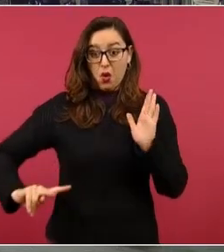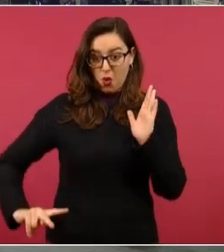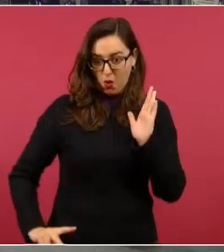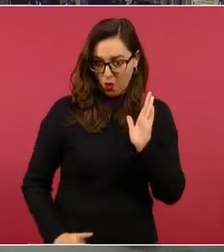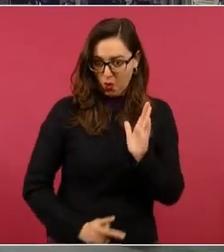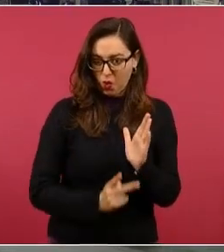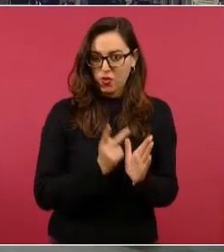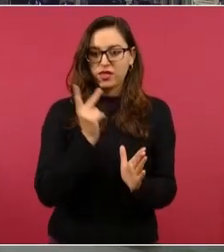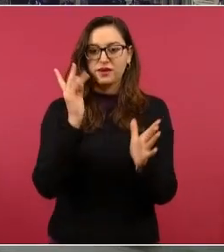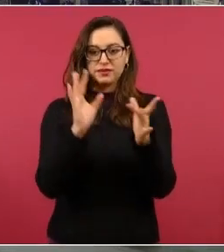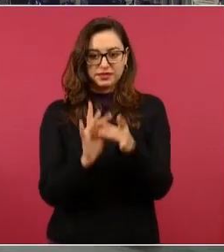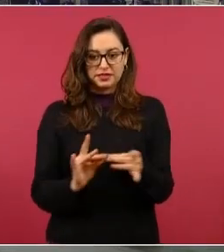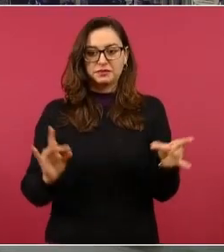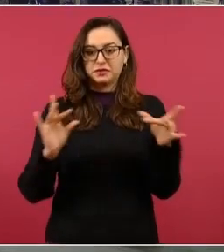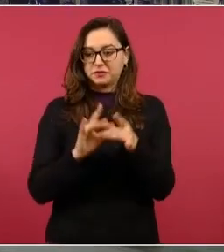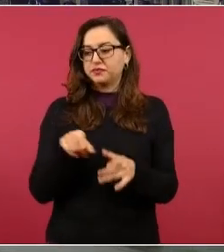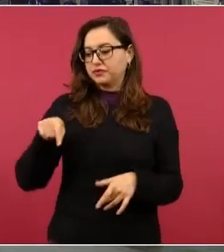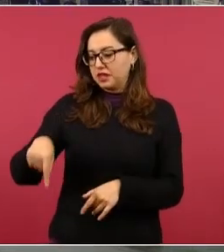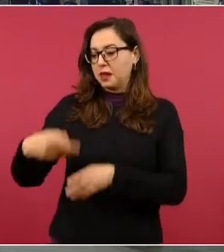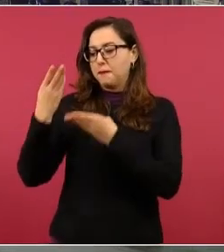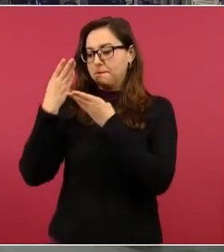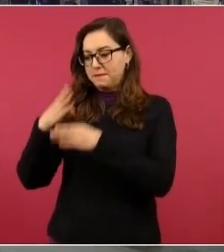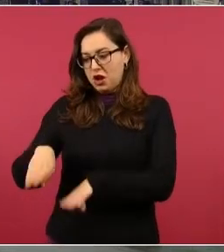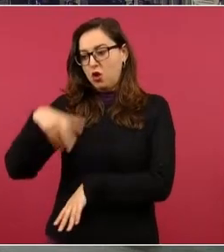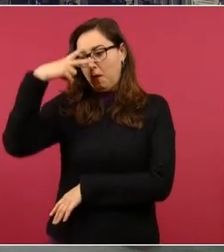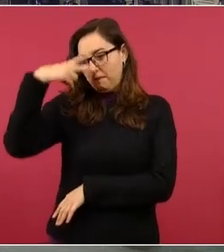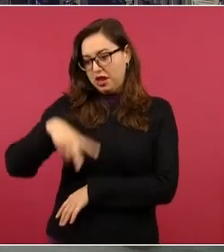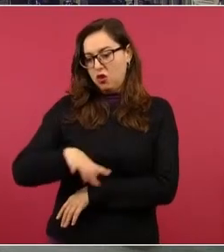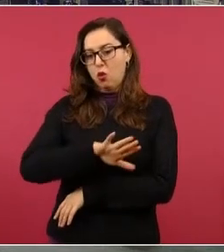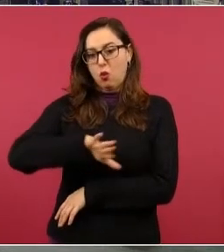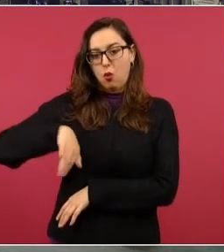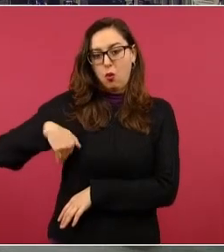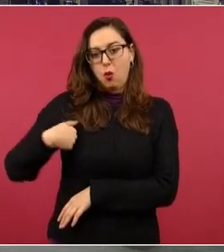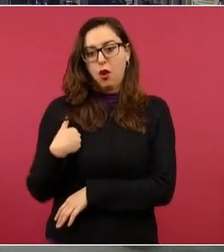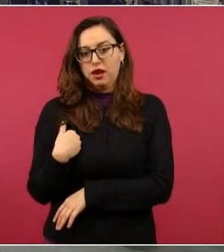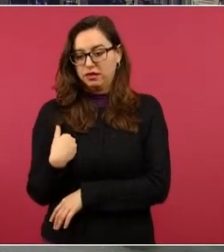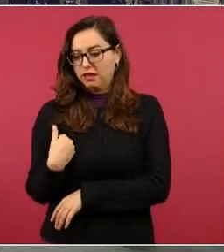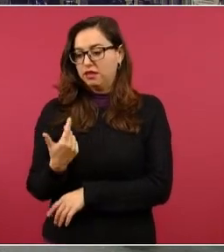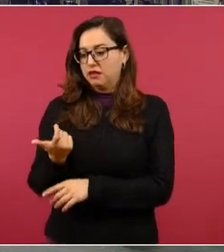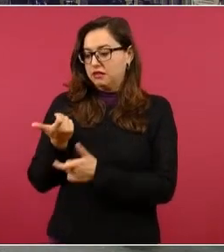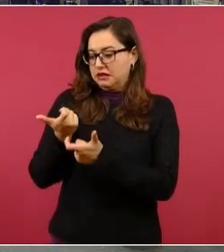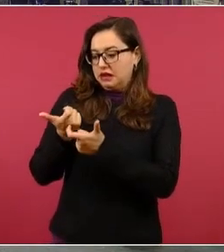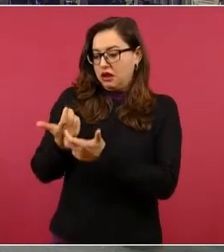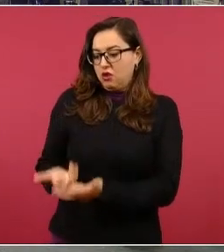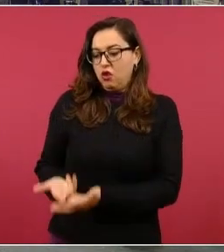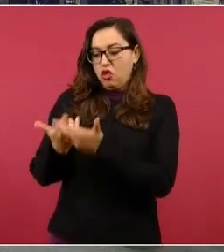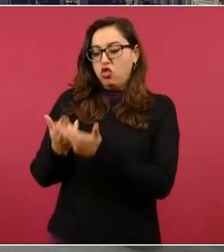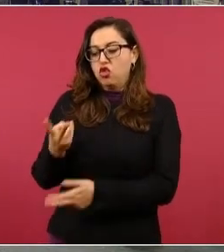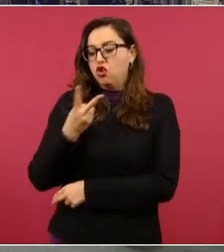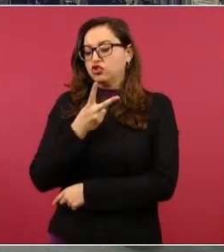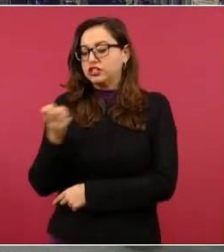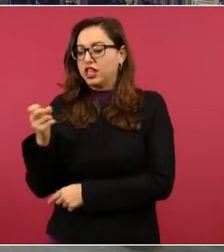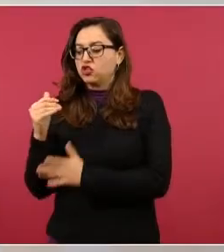Las reservas sí son 200 mil millones de dólares y la deuda